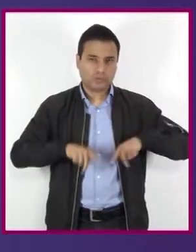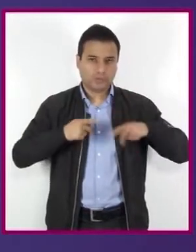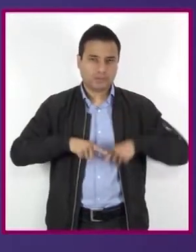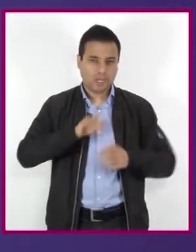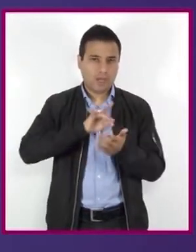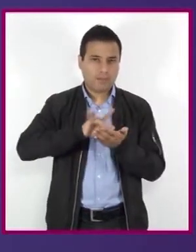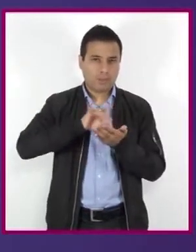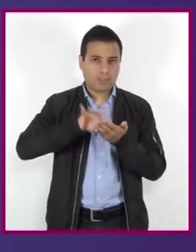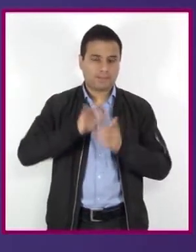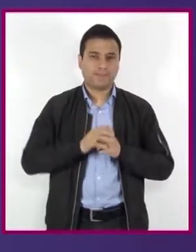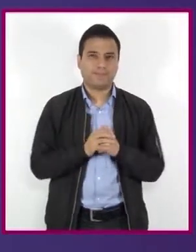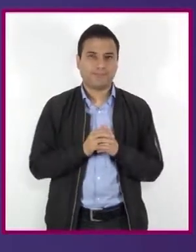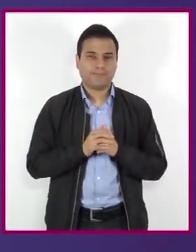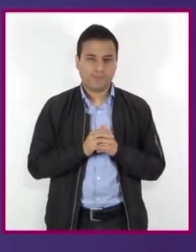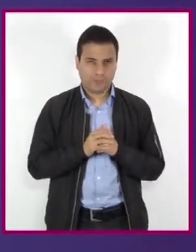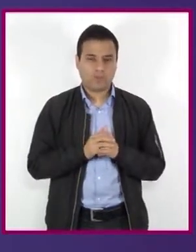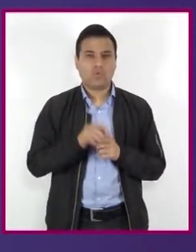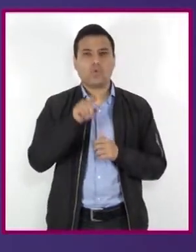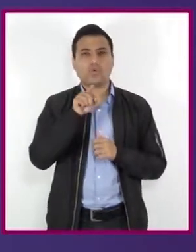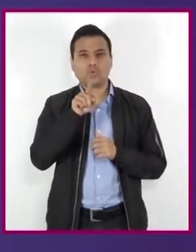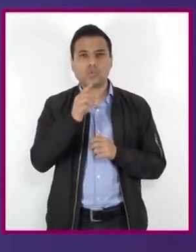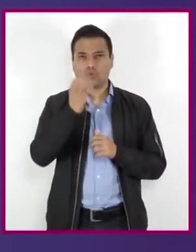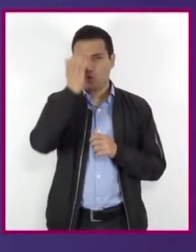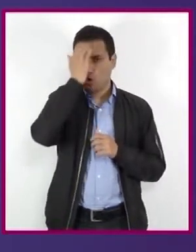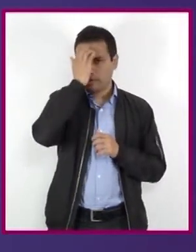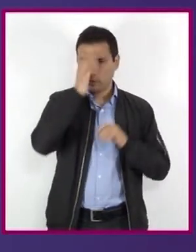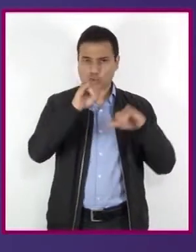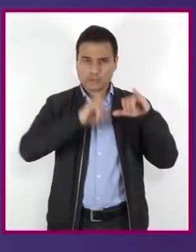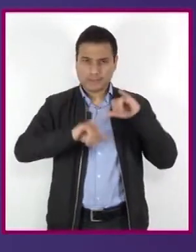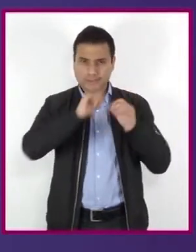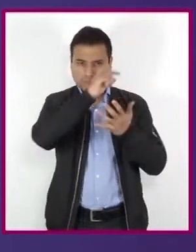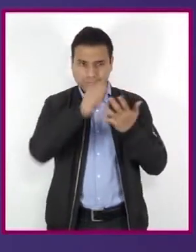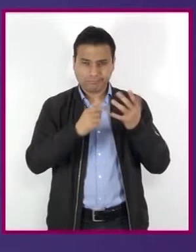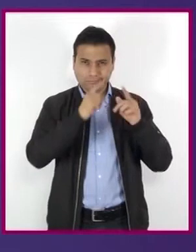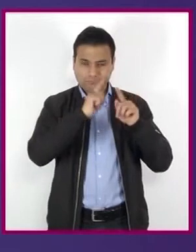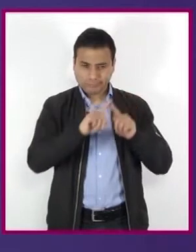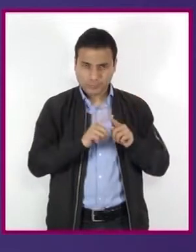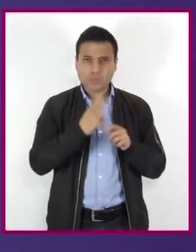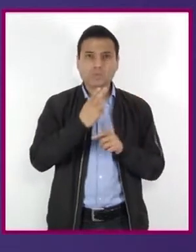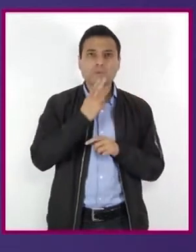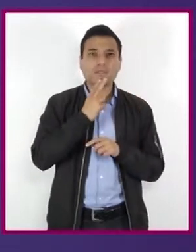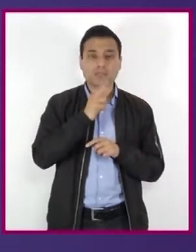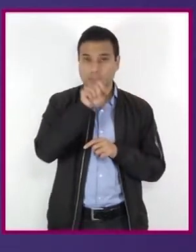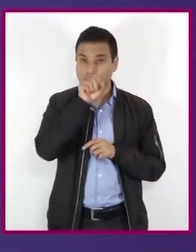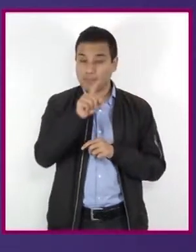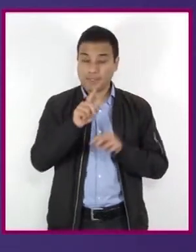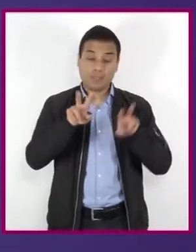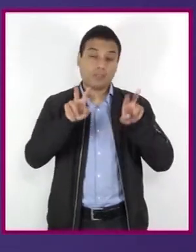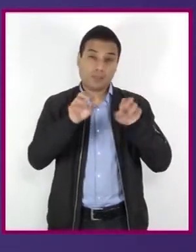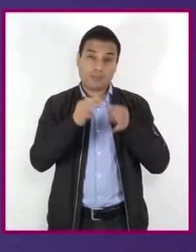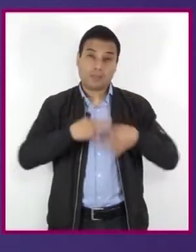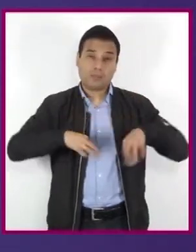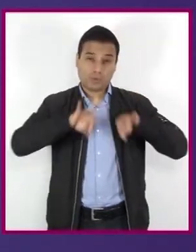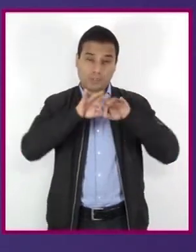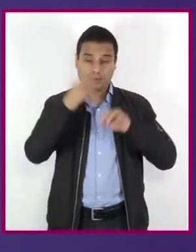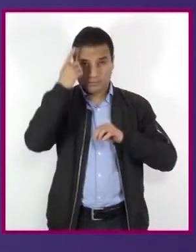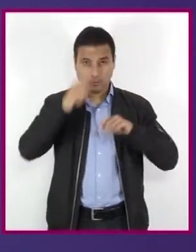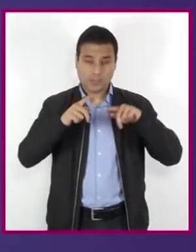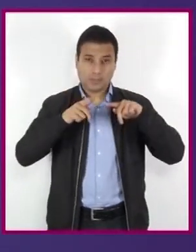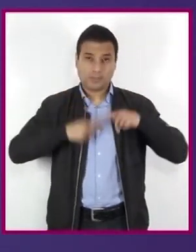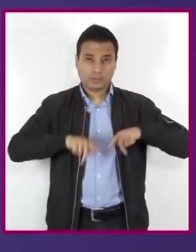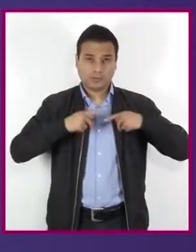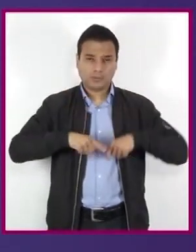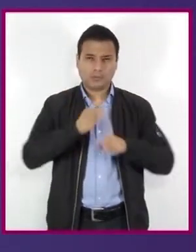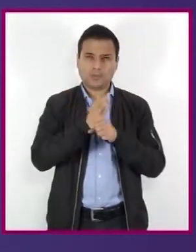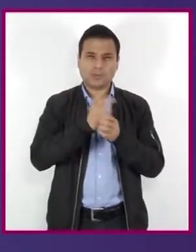además de integrar los conocimientos de la asignatura, se propone un tema que tiene relevancia social. En este proyecto